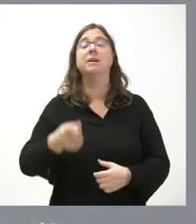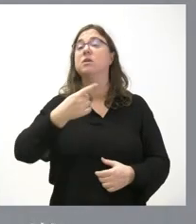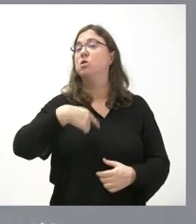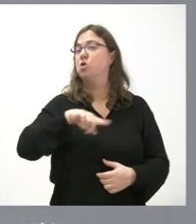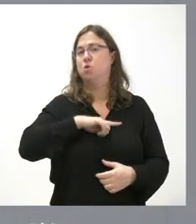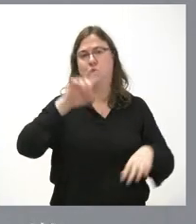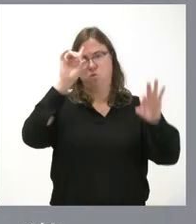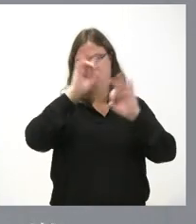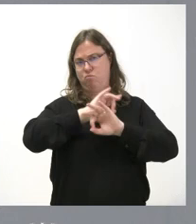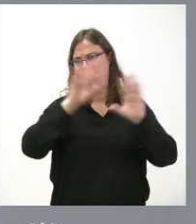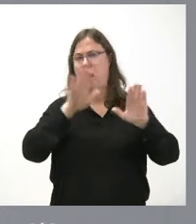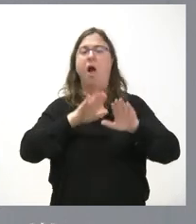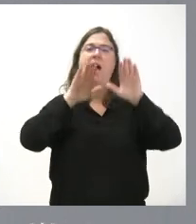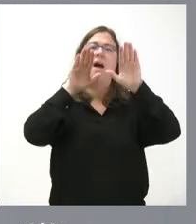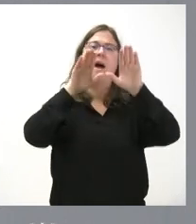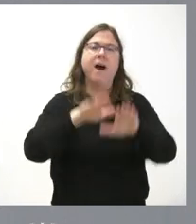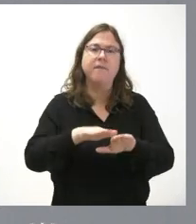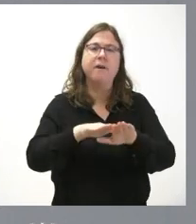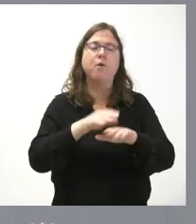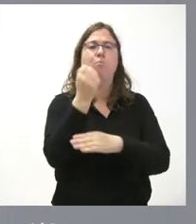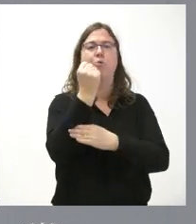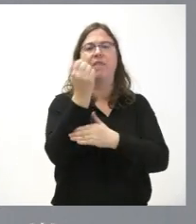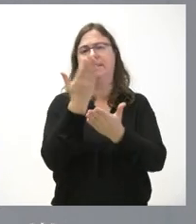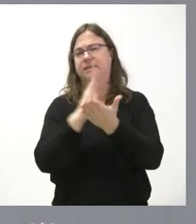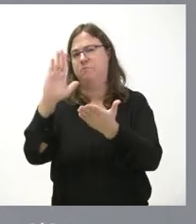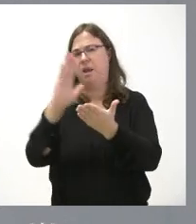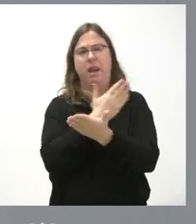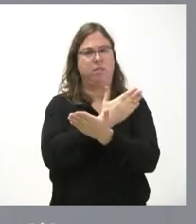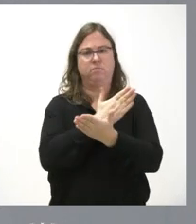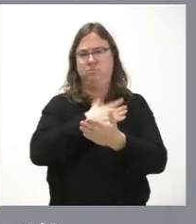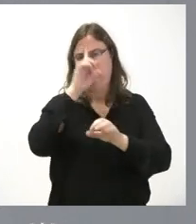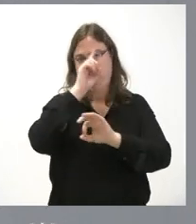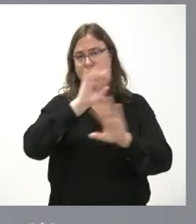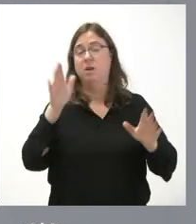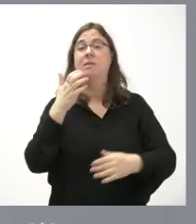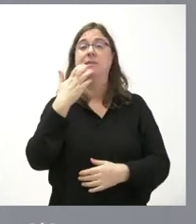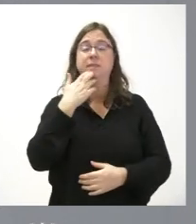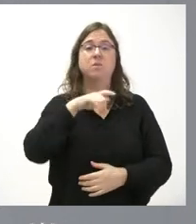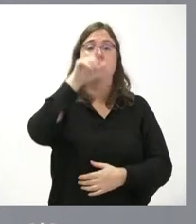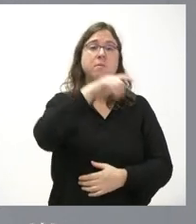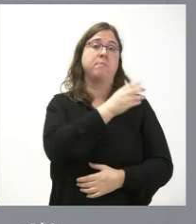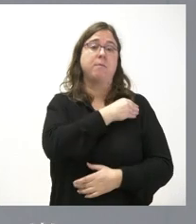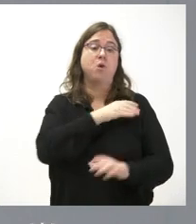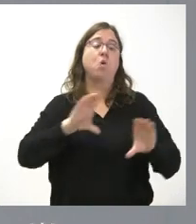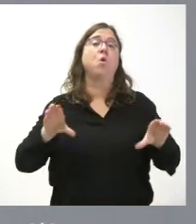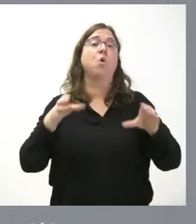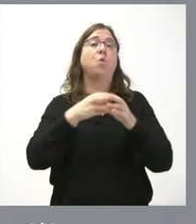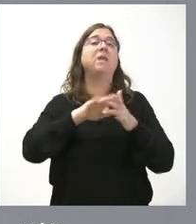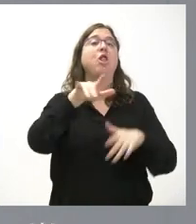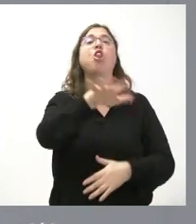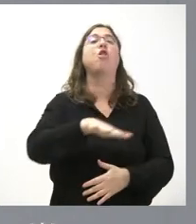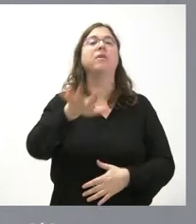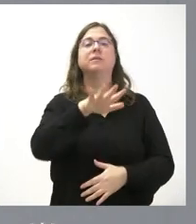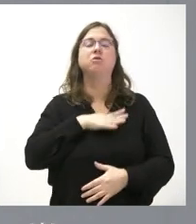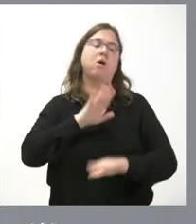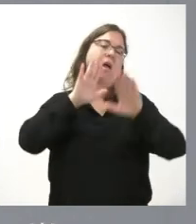muy claramente a favor de la separación de poderes y si alguien nos pregunta como Junta de Castilla y León ustedes dónde están pues a favor